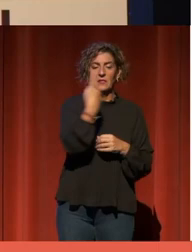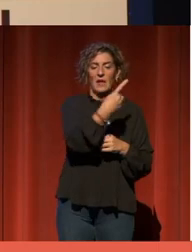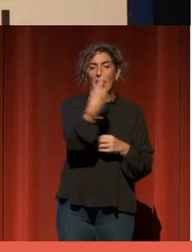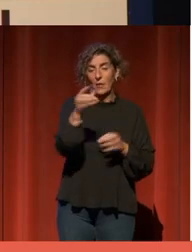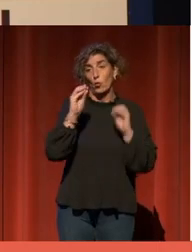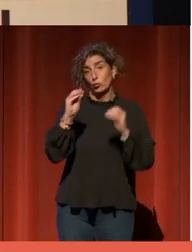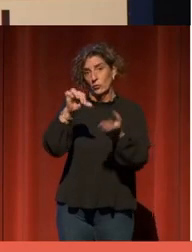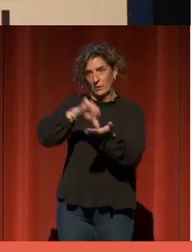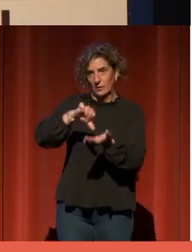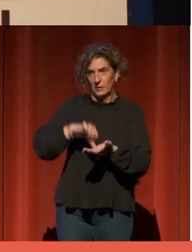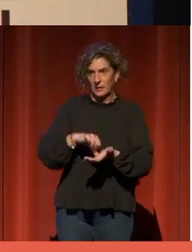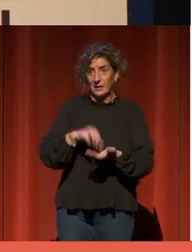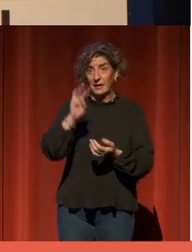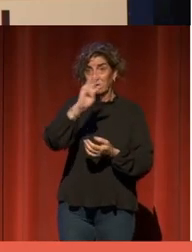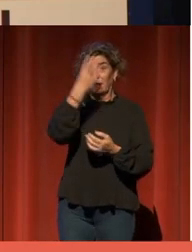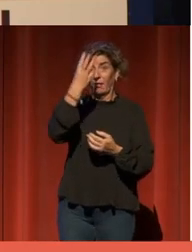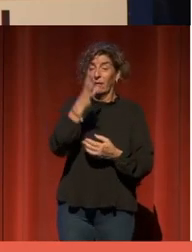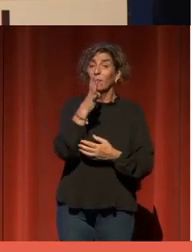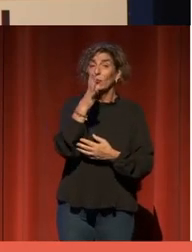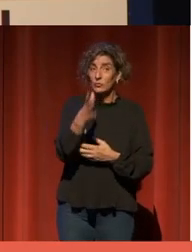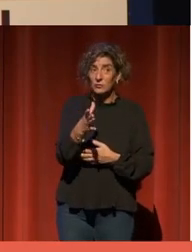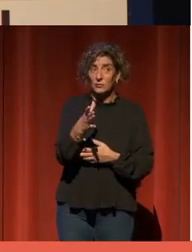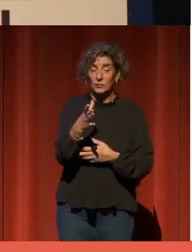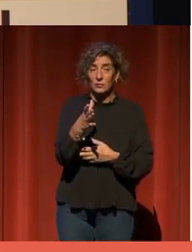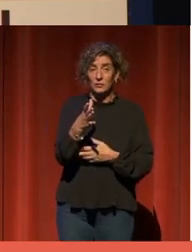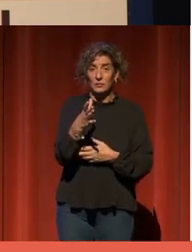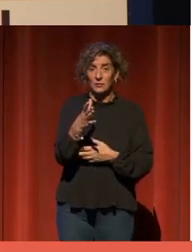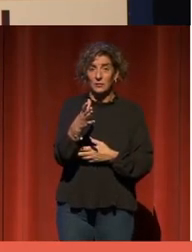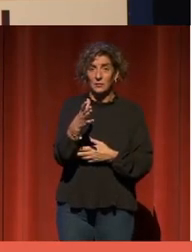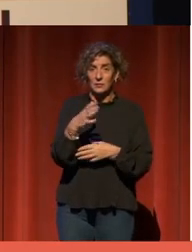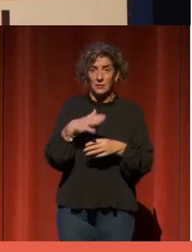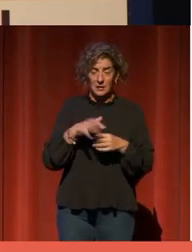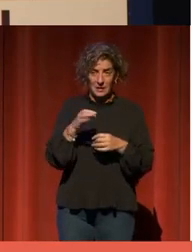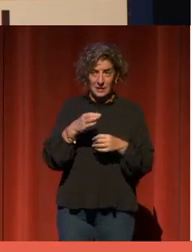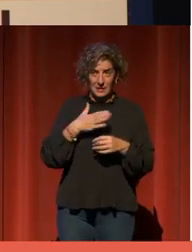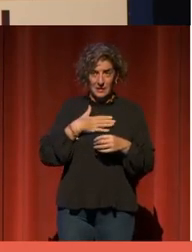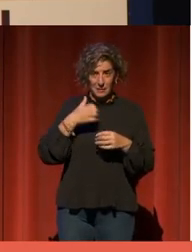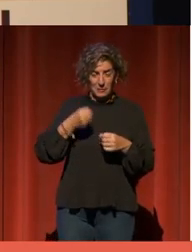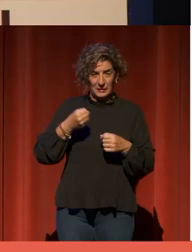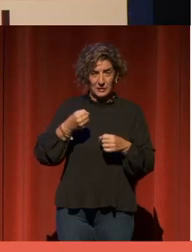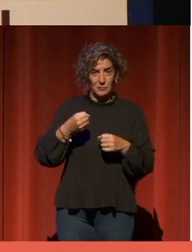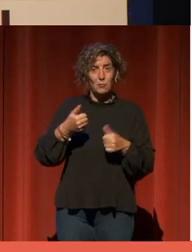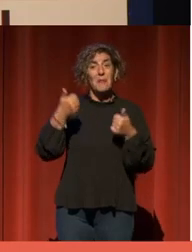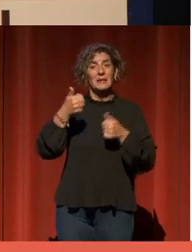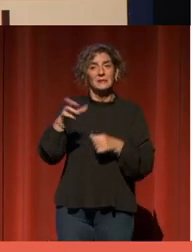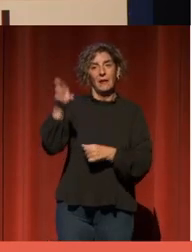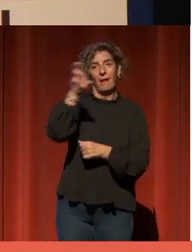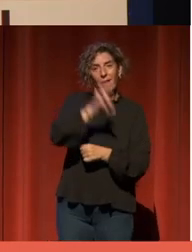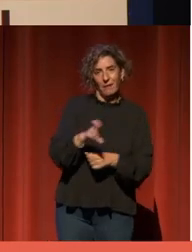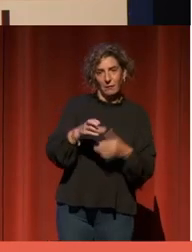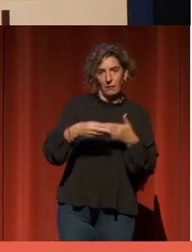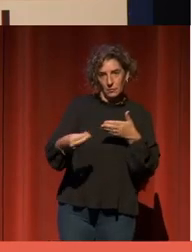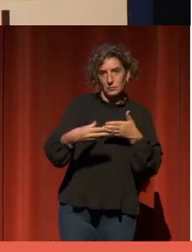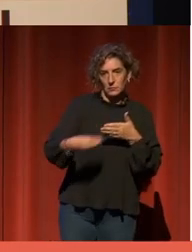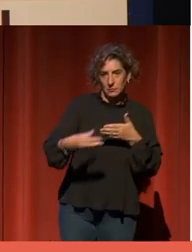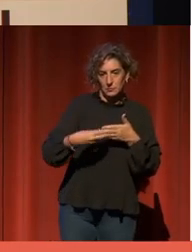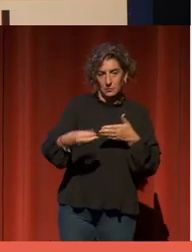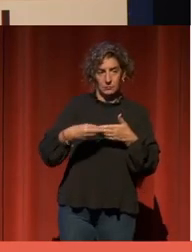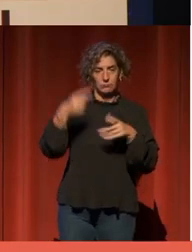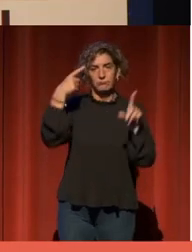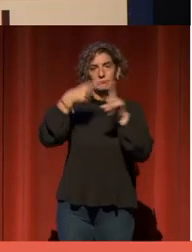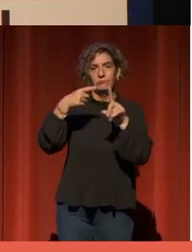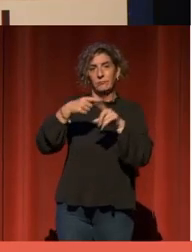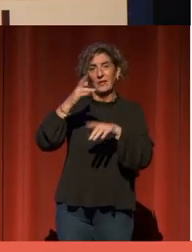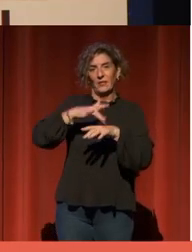El tercer motivo es que pensamos que también sería el patrimonio más reutilizado, los objetos digitales más